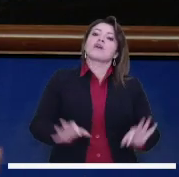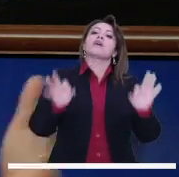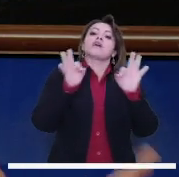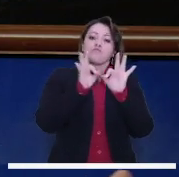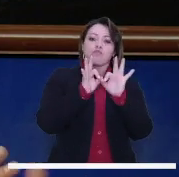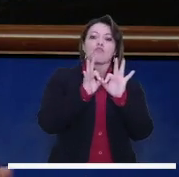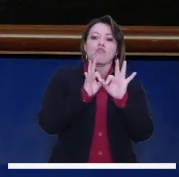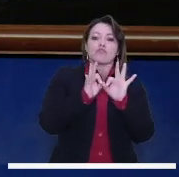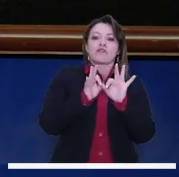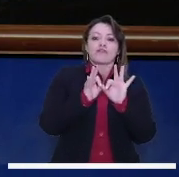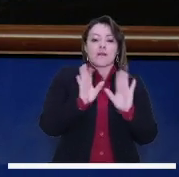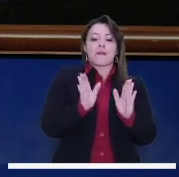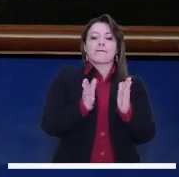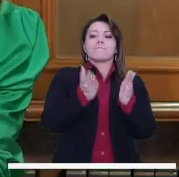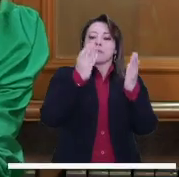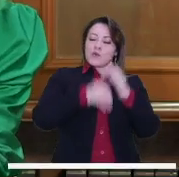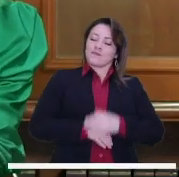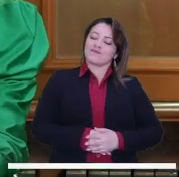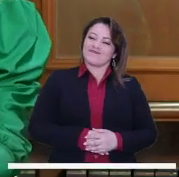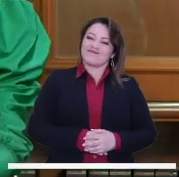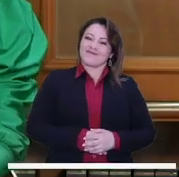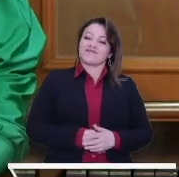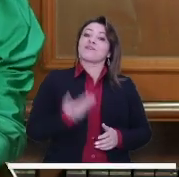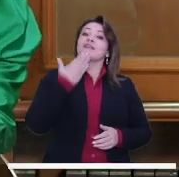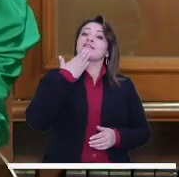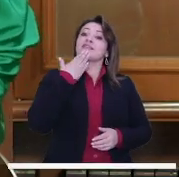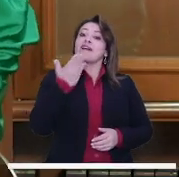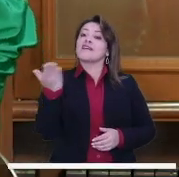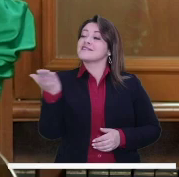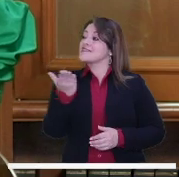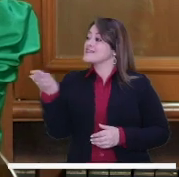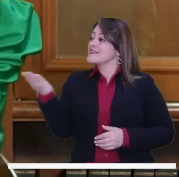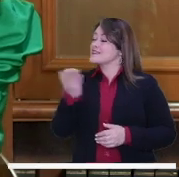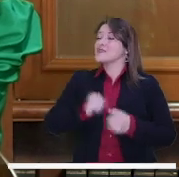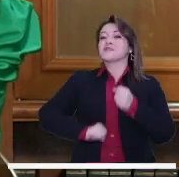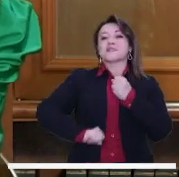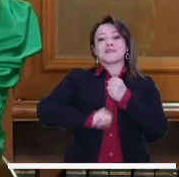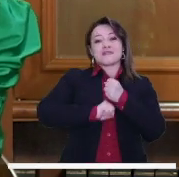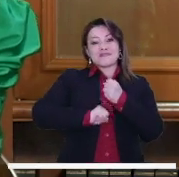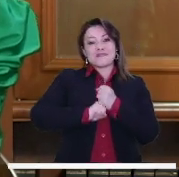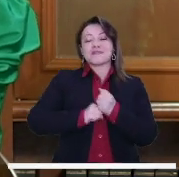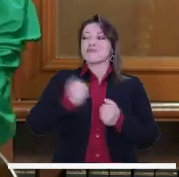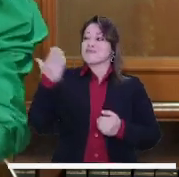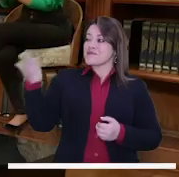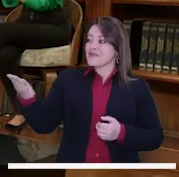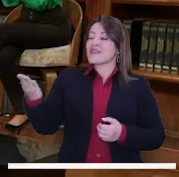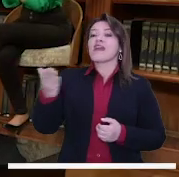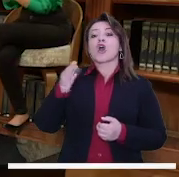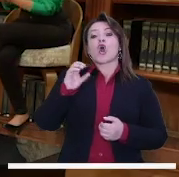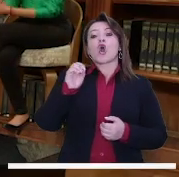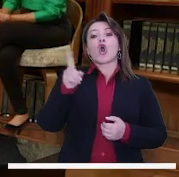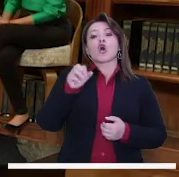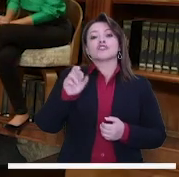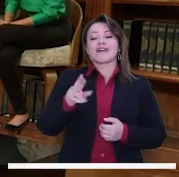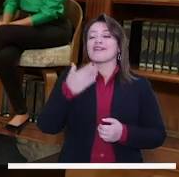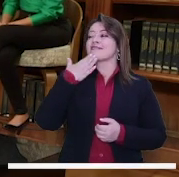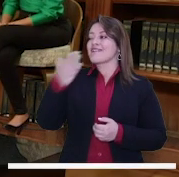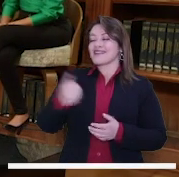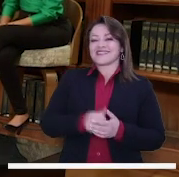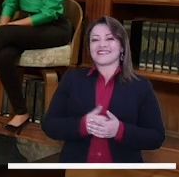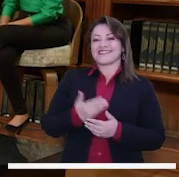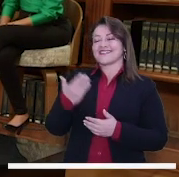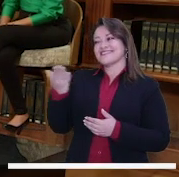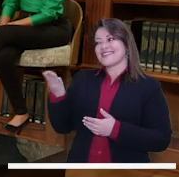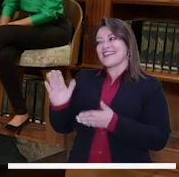en cuenta algunas de esas críticas. Listo, concejales. Muchísimas gracias por estar con nosotros aquí, concejal Óscar. Gracias también por